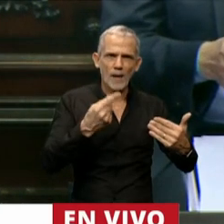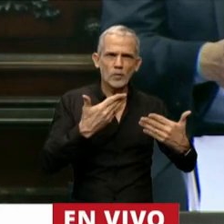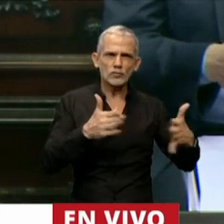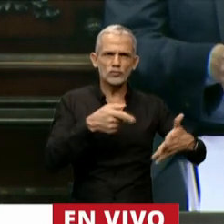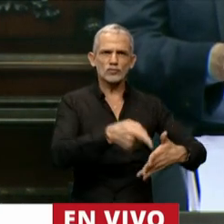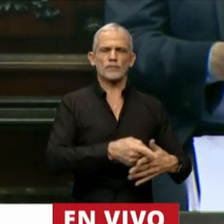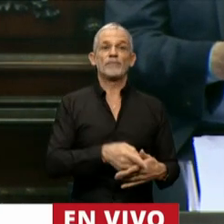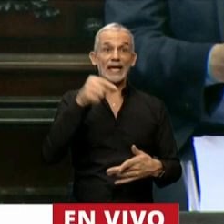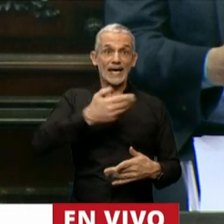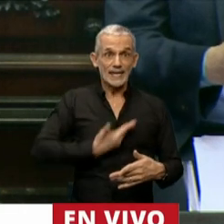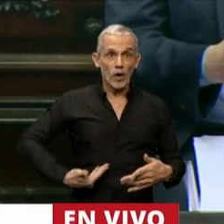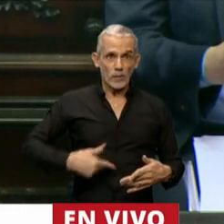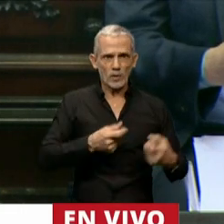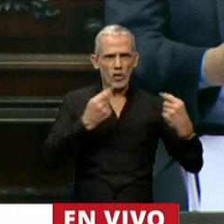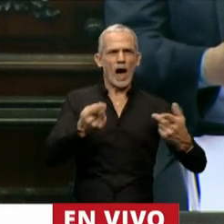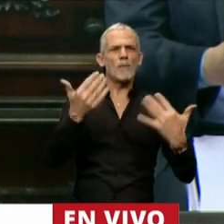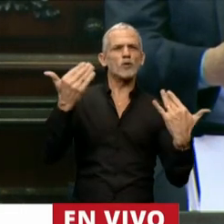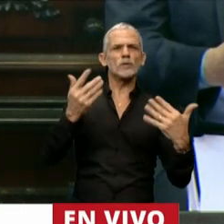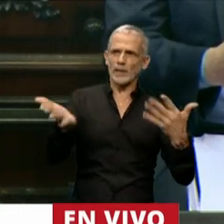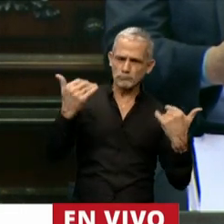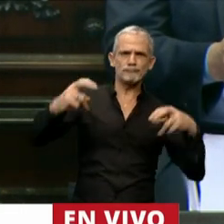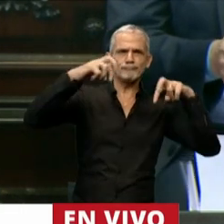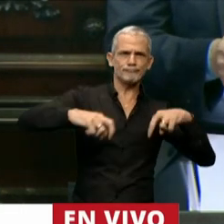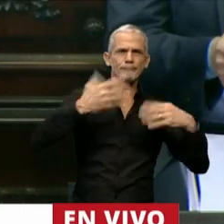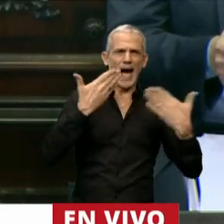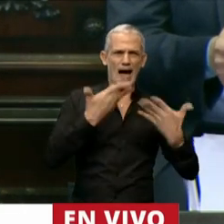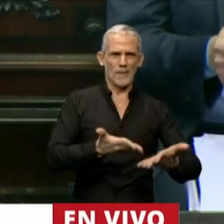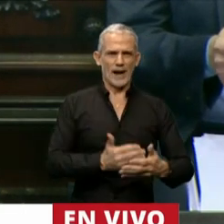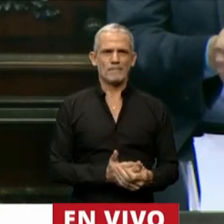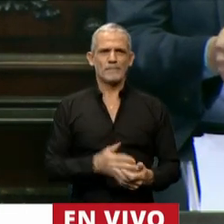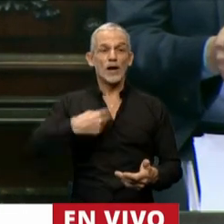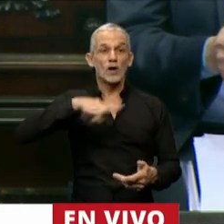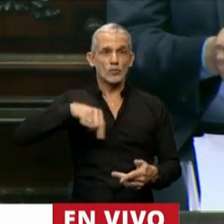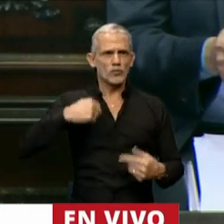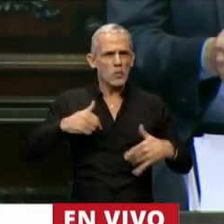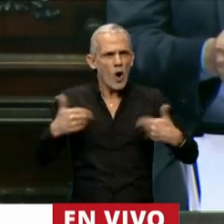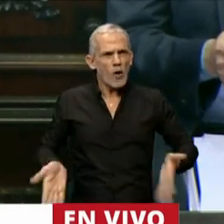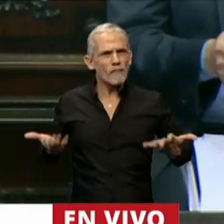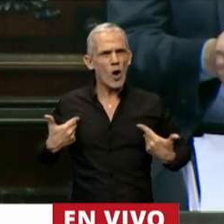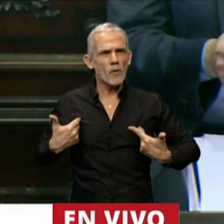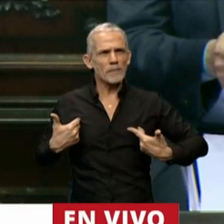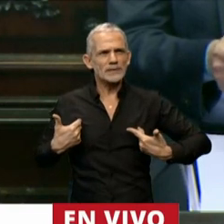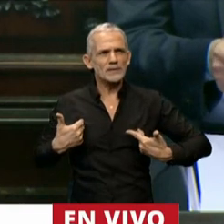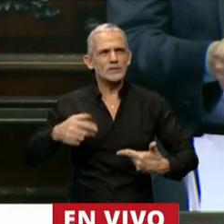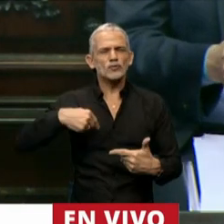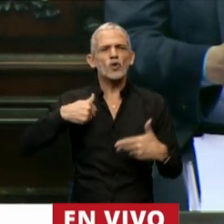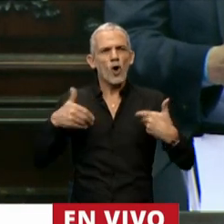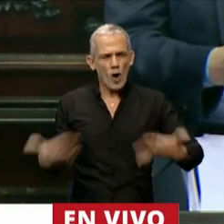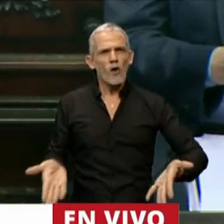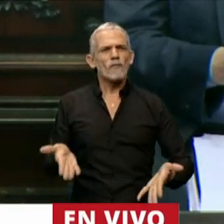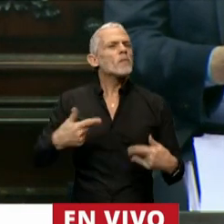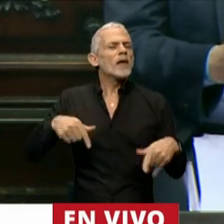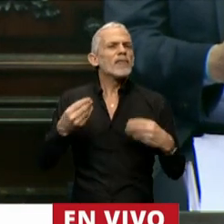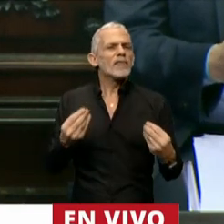este es un gobierno que lo ejerce. Nosotros estamos muy conformes con la participación que